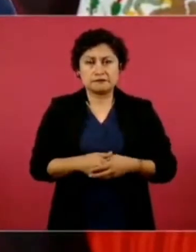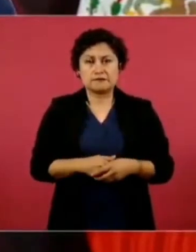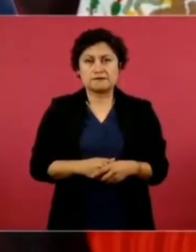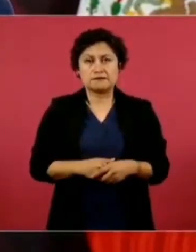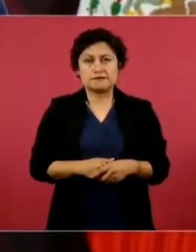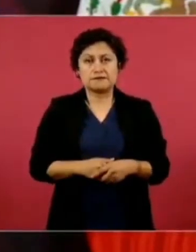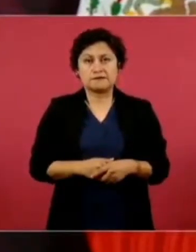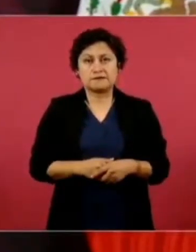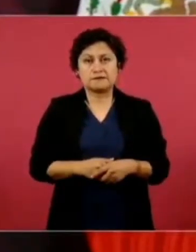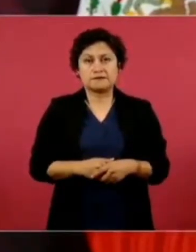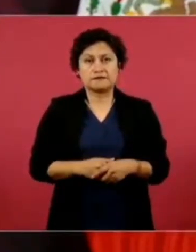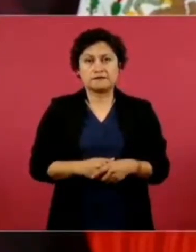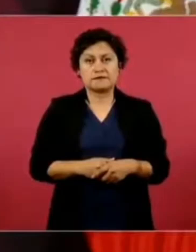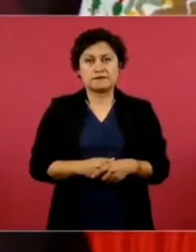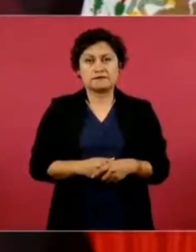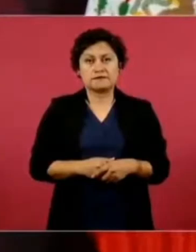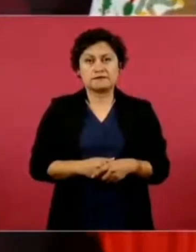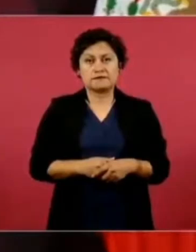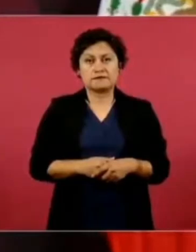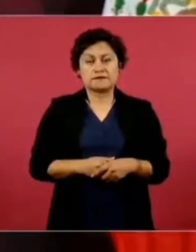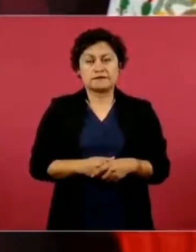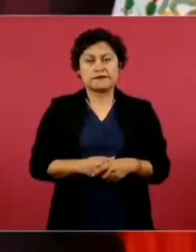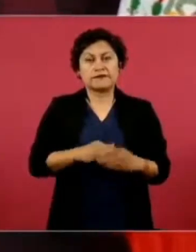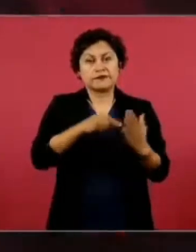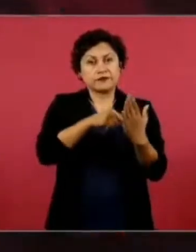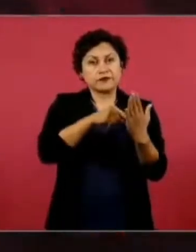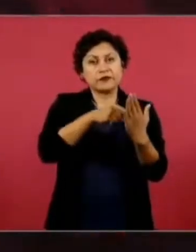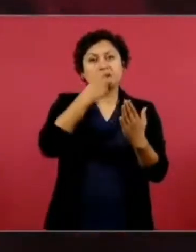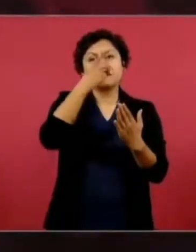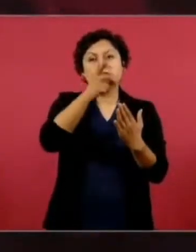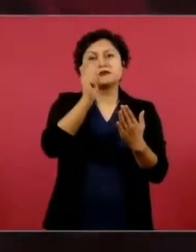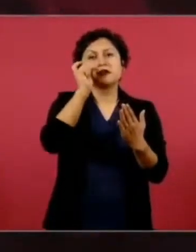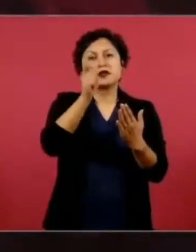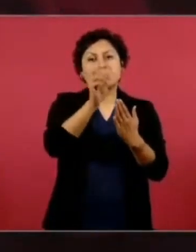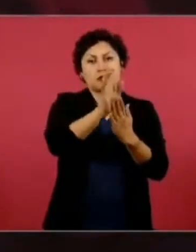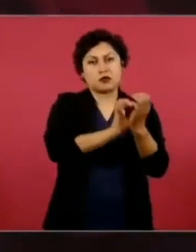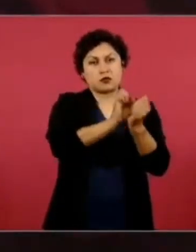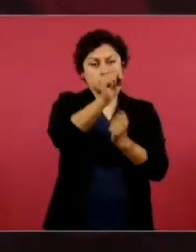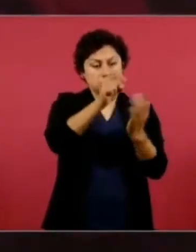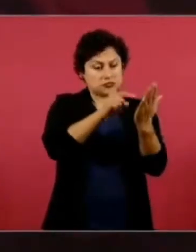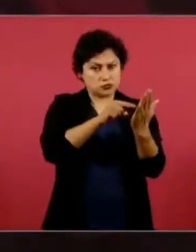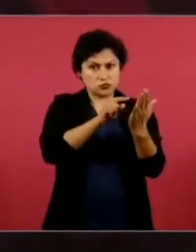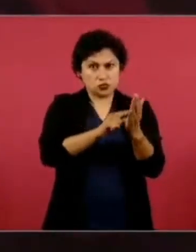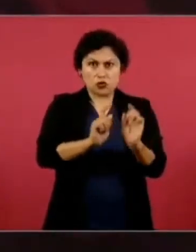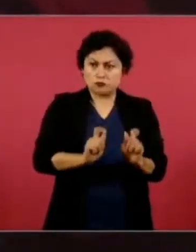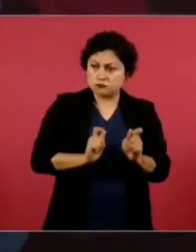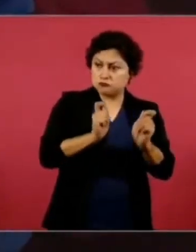el reparto se hace de acuerdo a lo que establece la Constitución y la ley